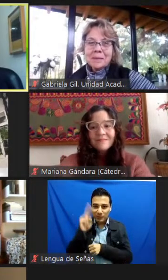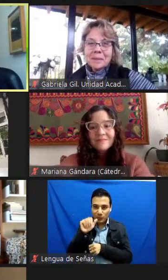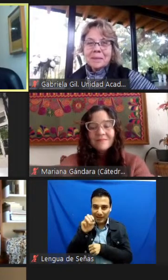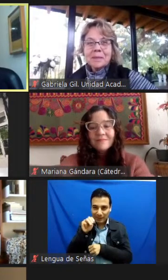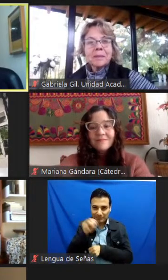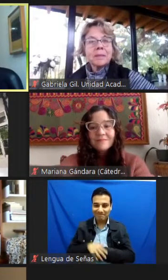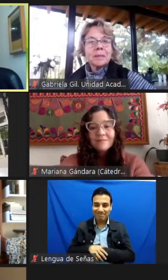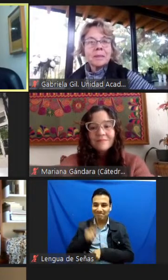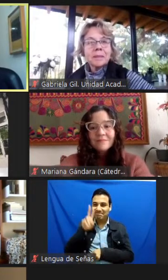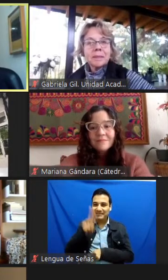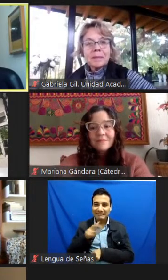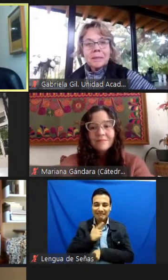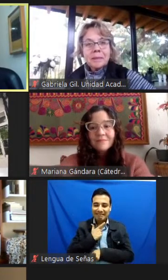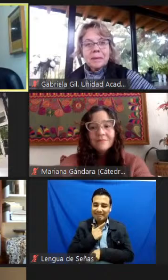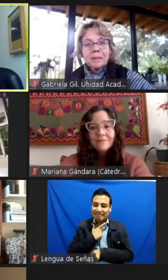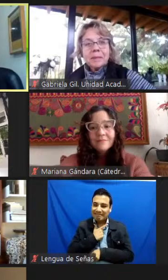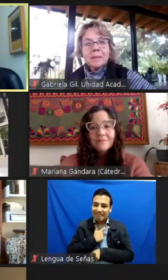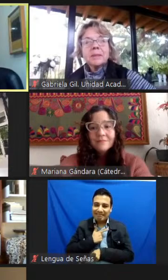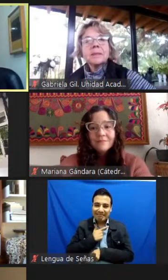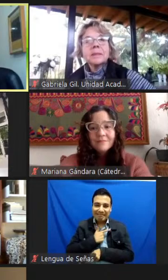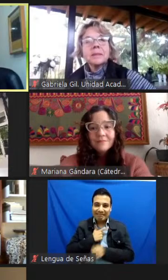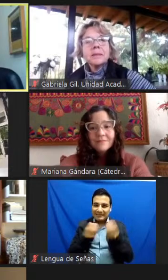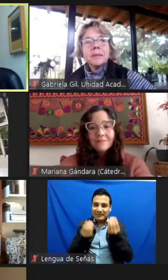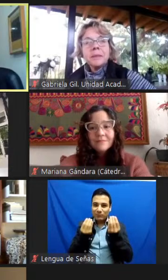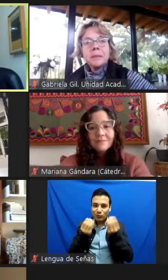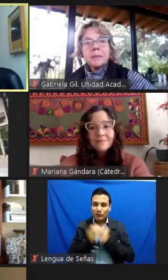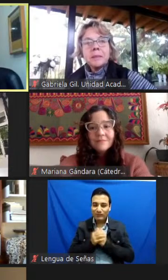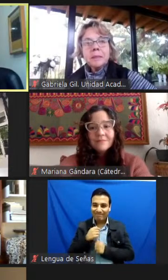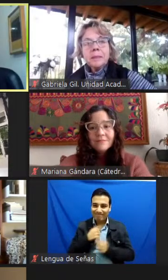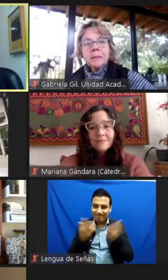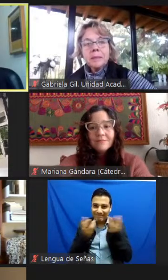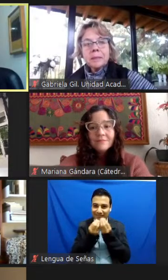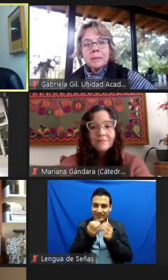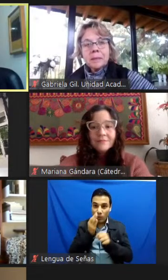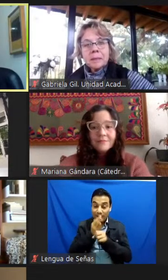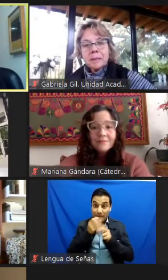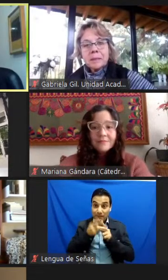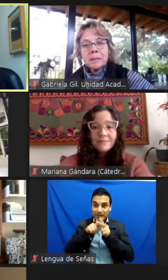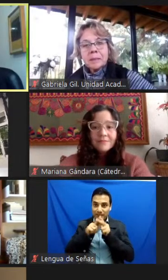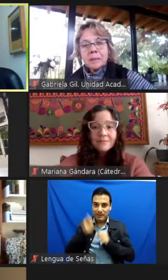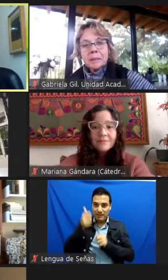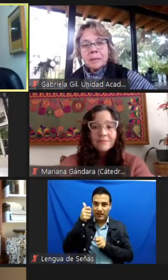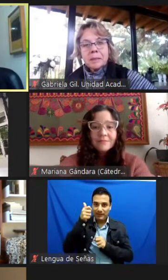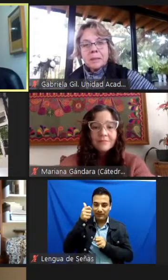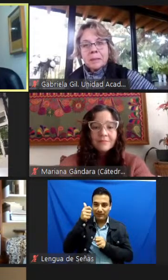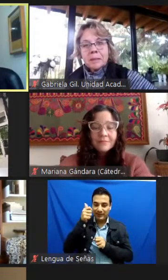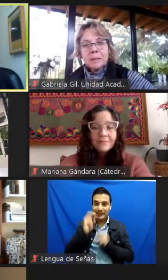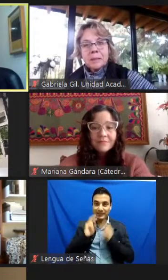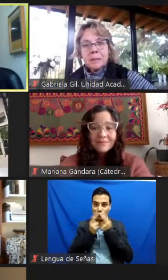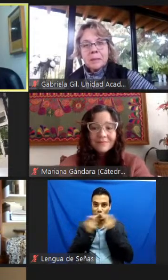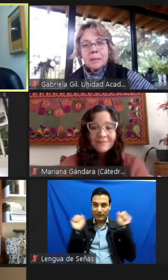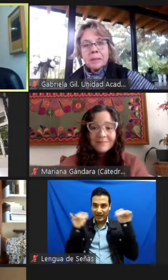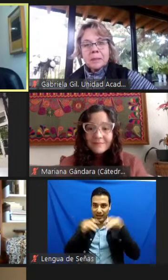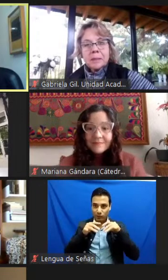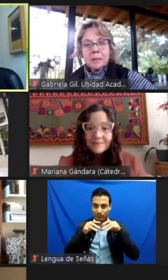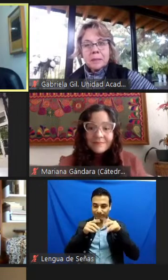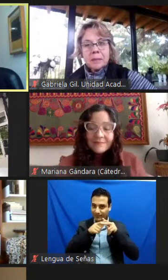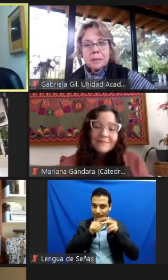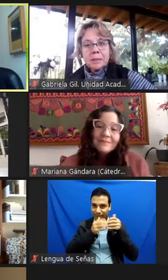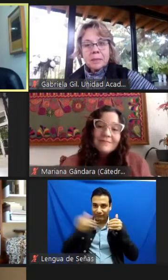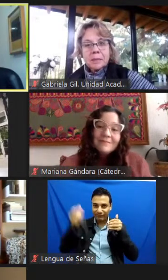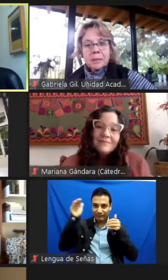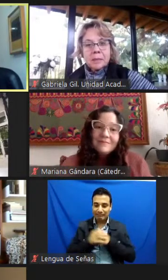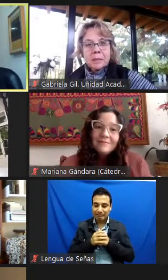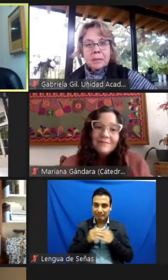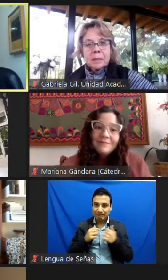es un gusto enorme para mí estar aquí con ustedes para dar inicio a esta primera edición de este superseminario y celebrar, sobre